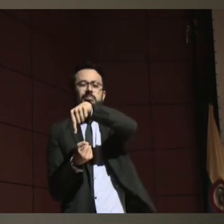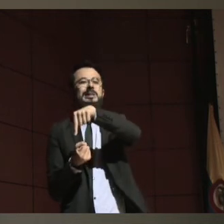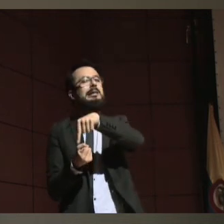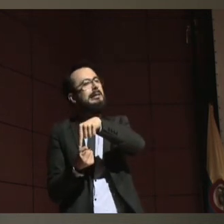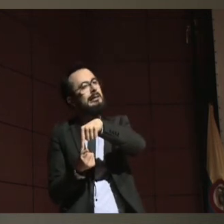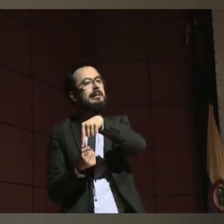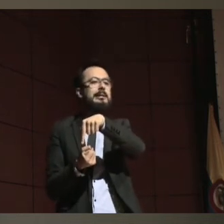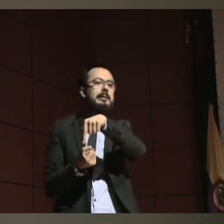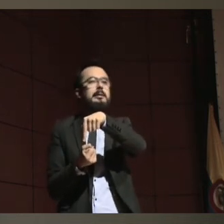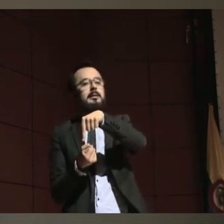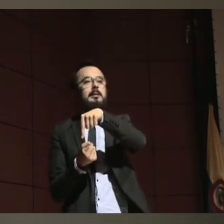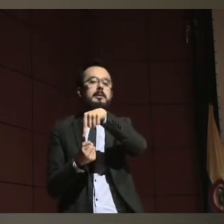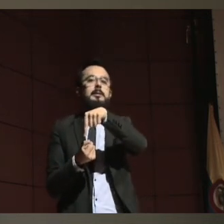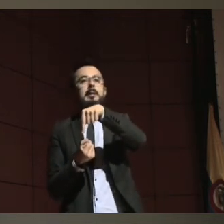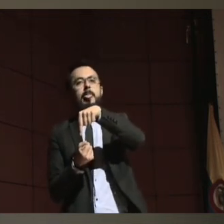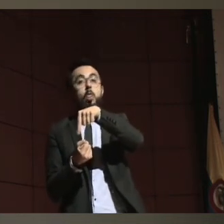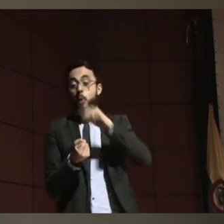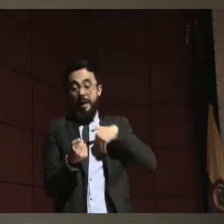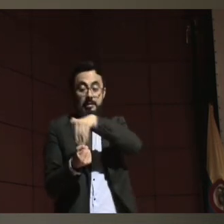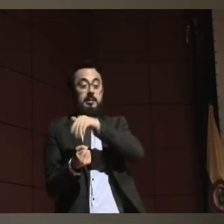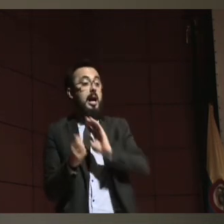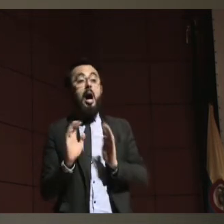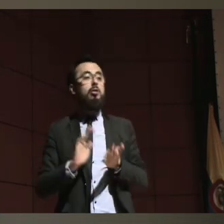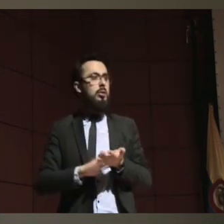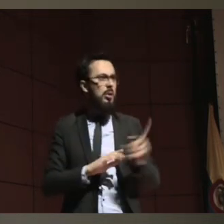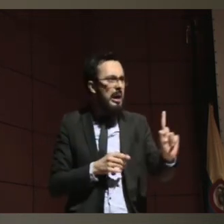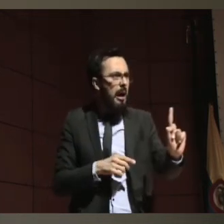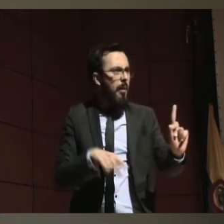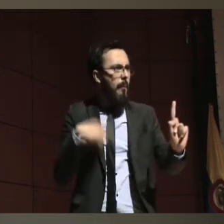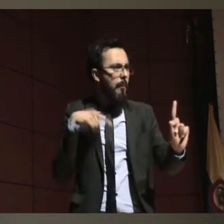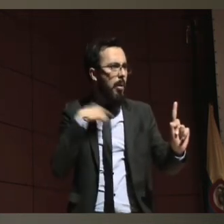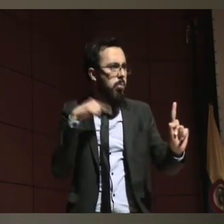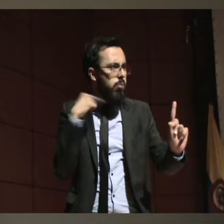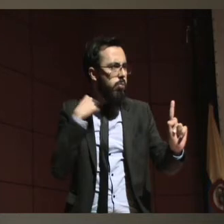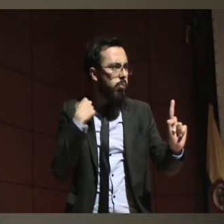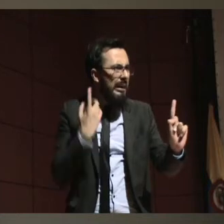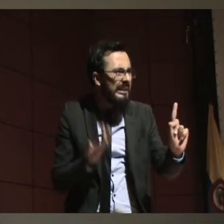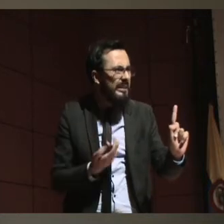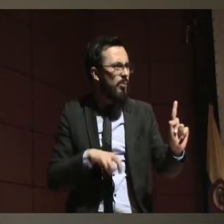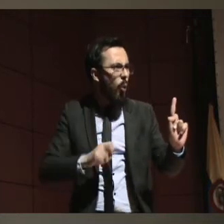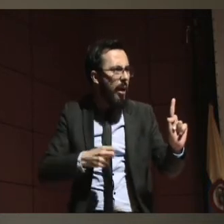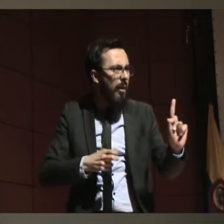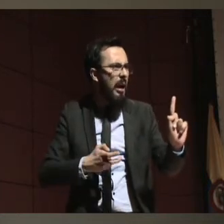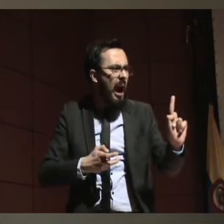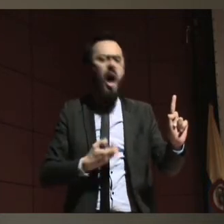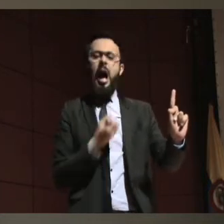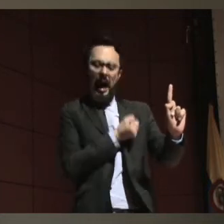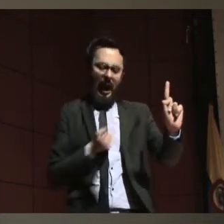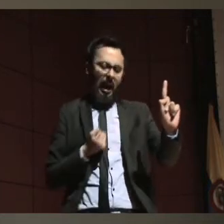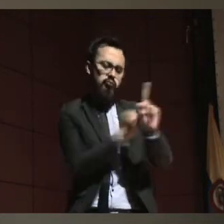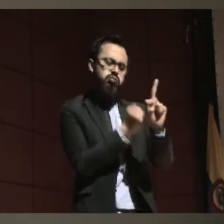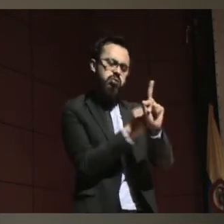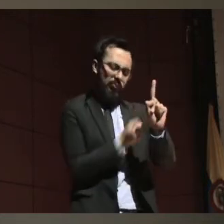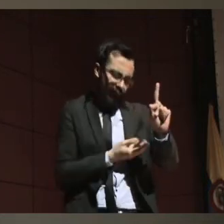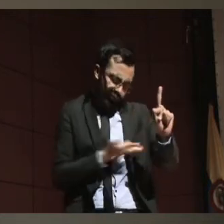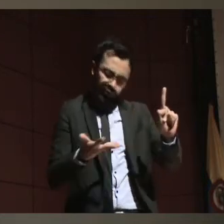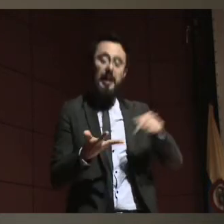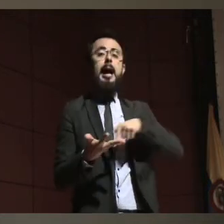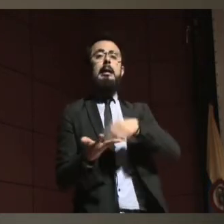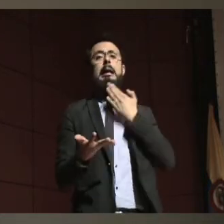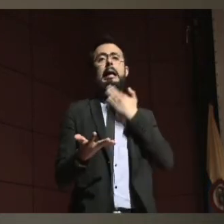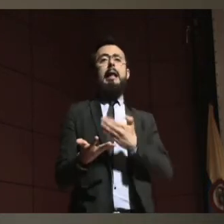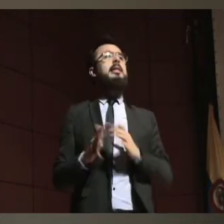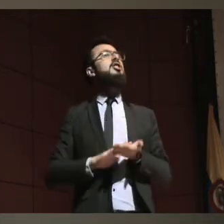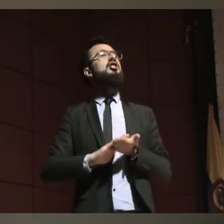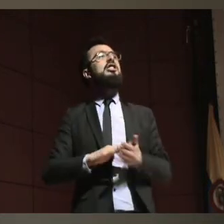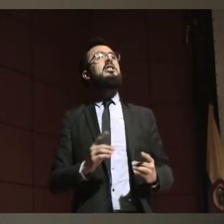van a verse, digamos, solucionado con el tema de los apoyos. Y yo pensaría que